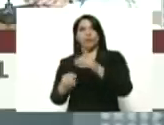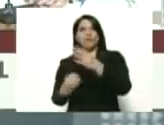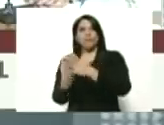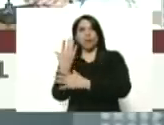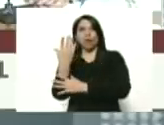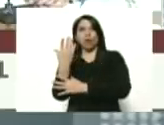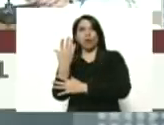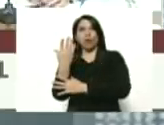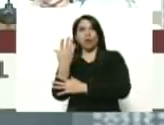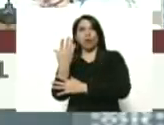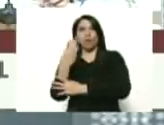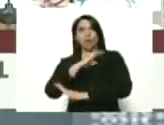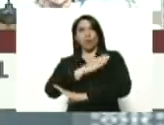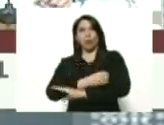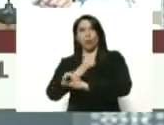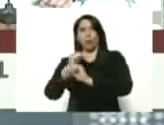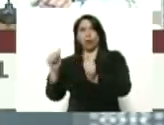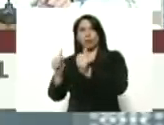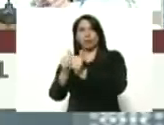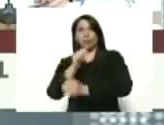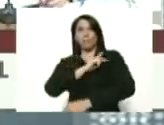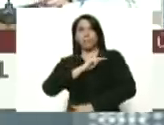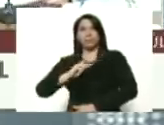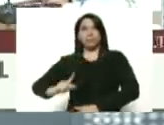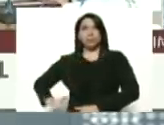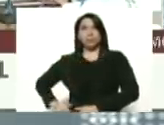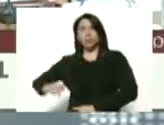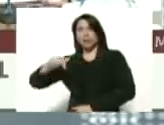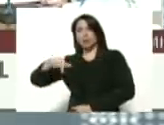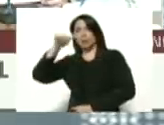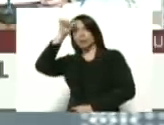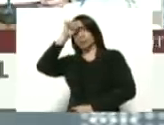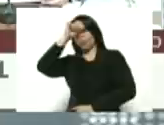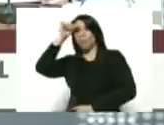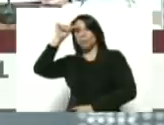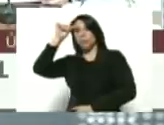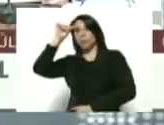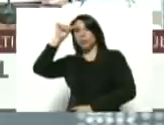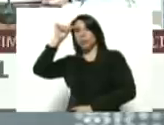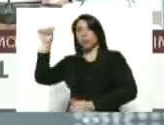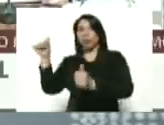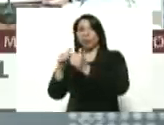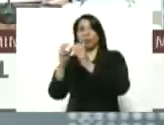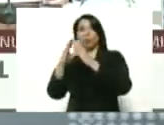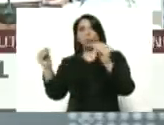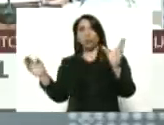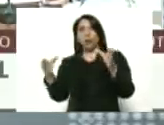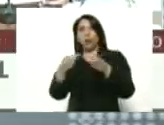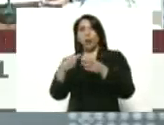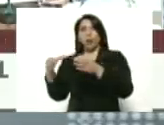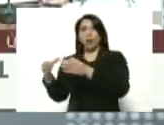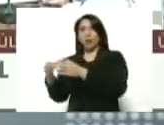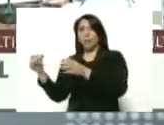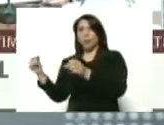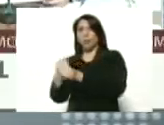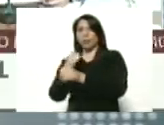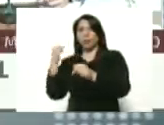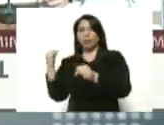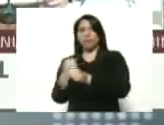con la vicepresidenta, hoy domingo, con todos los equipos de trabajo,